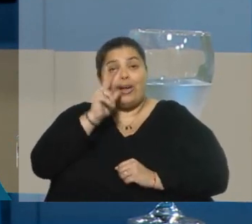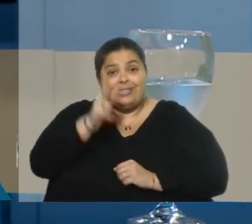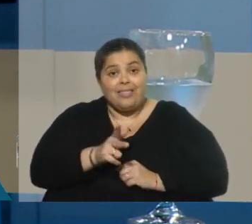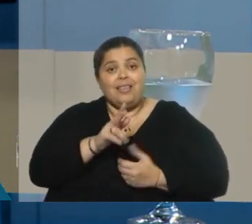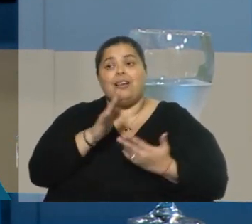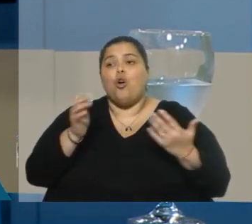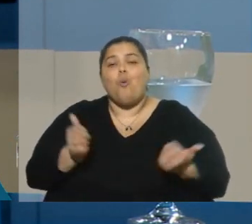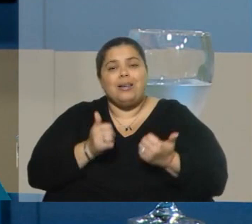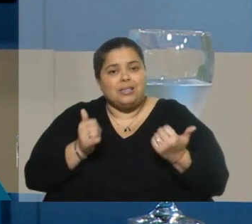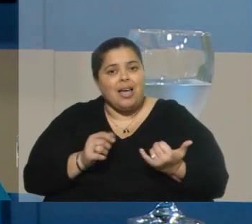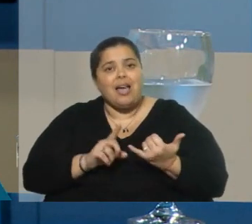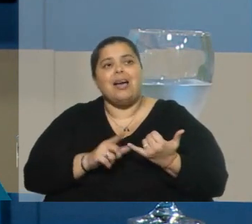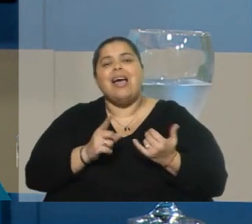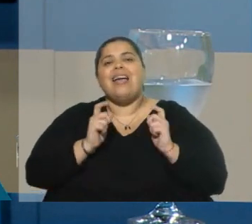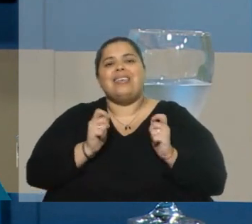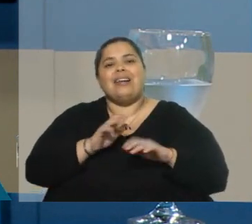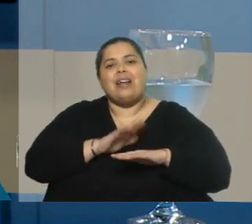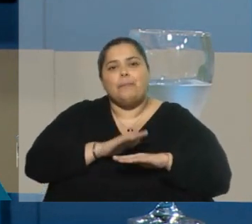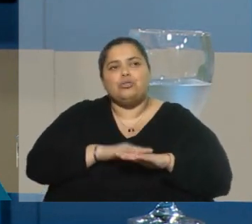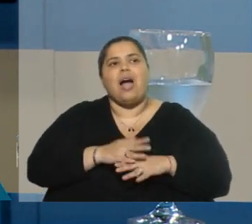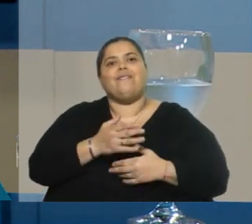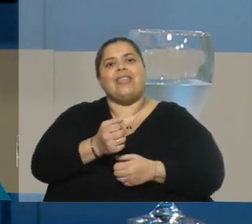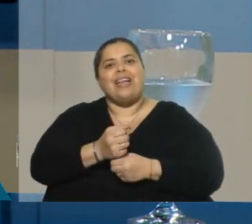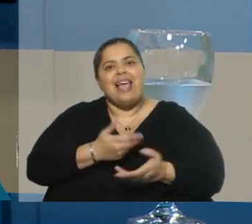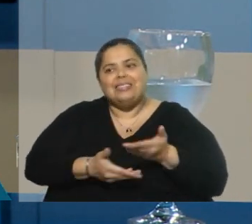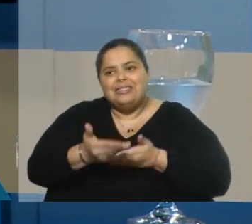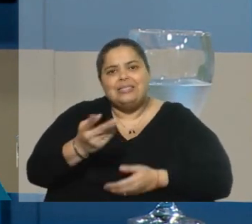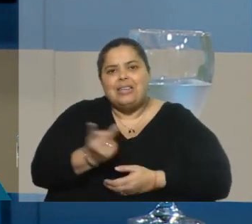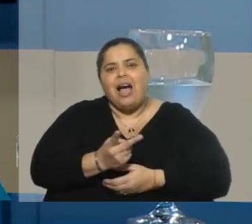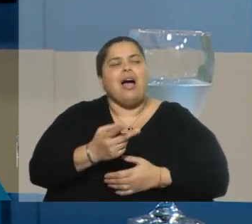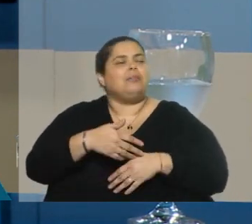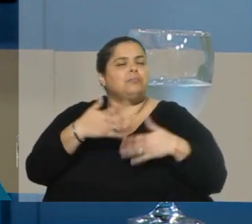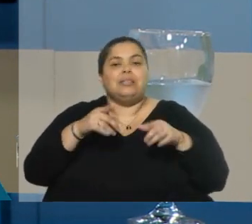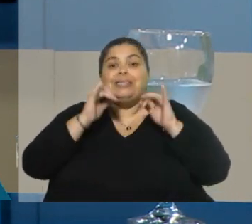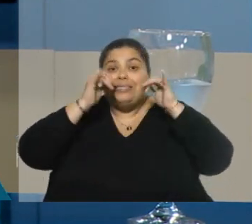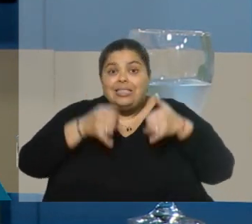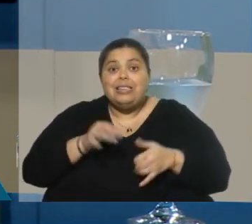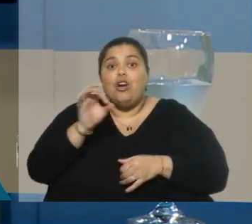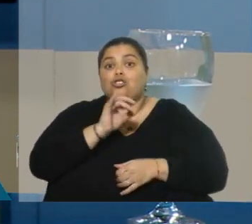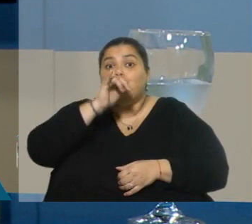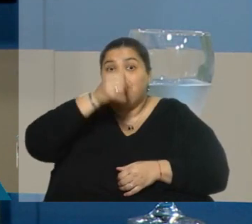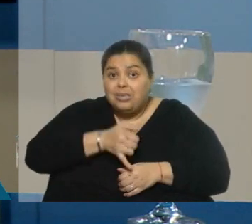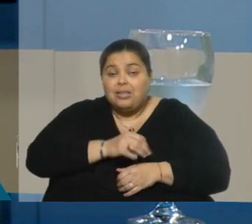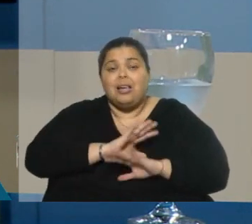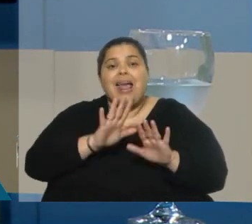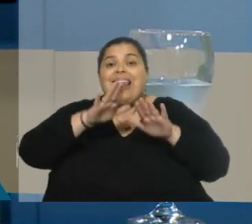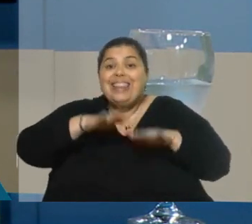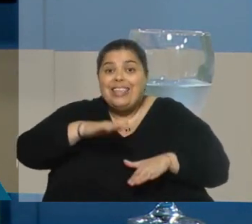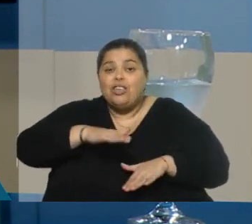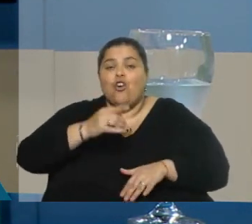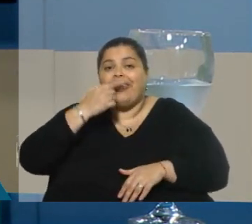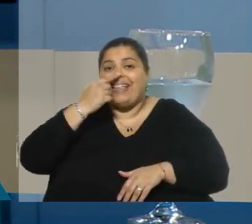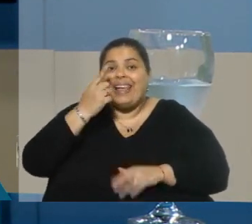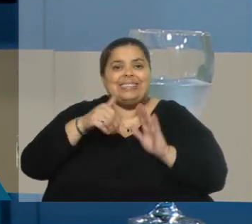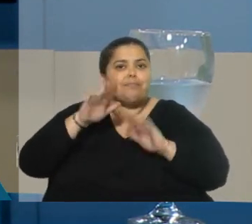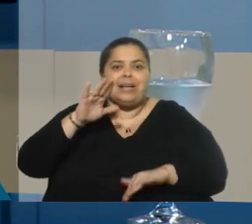a implementar la corresponsabilidad en la crianza, la tenencia compartida, es sí y sólo sí el interés superior del niño indica que eso es lo